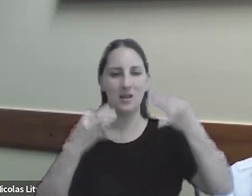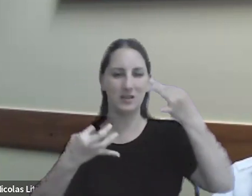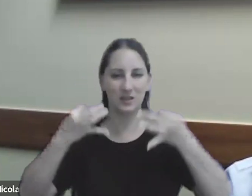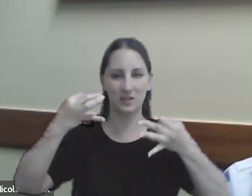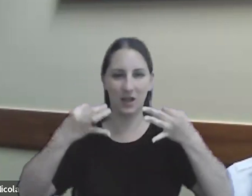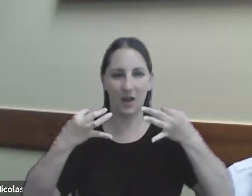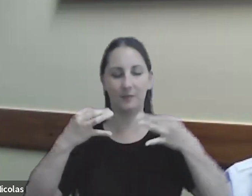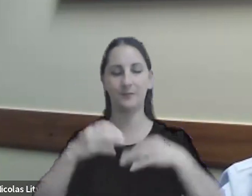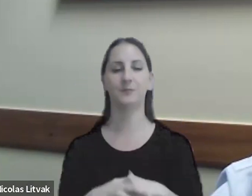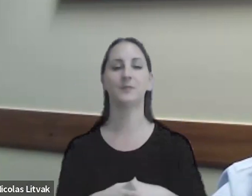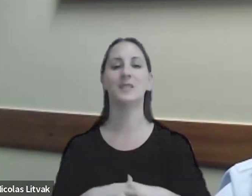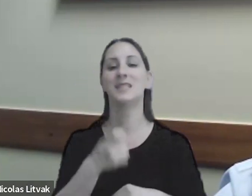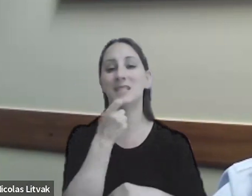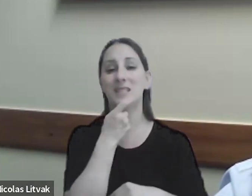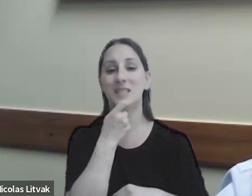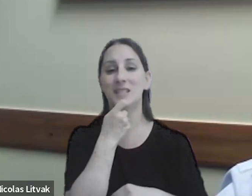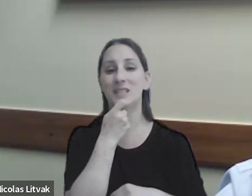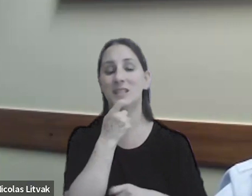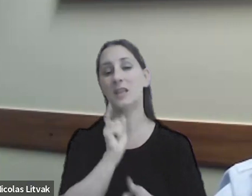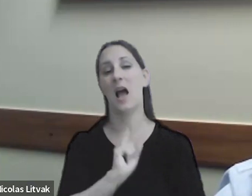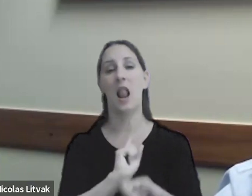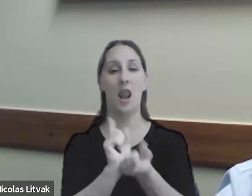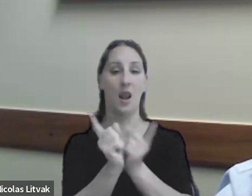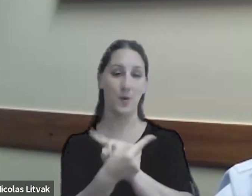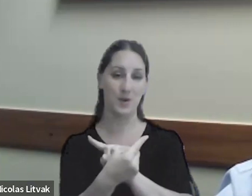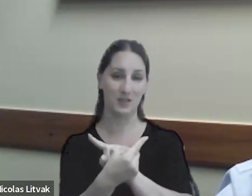viceversa si fuera el caso contrario